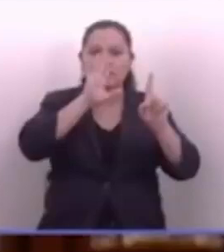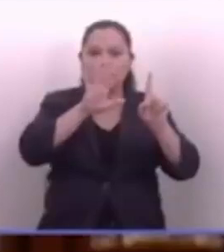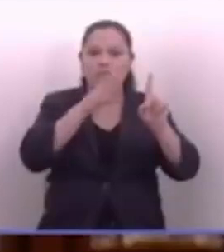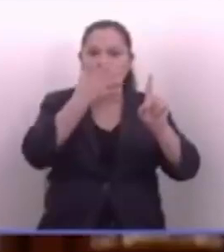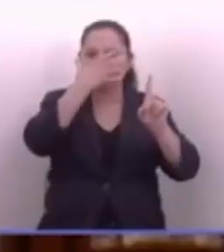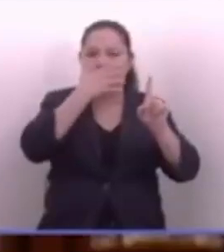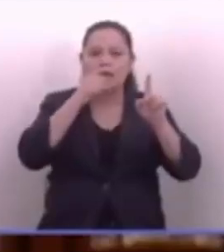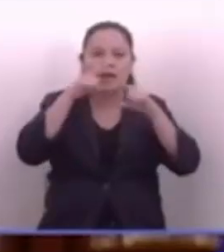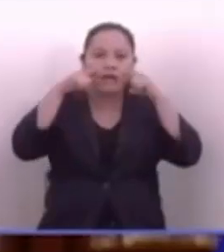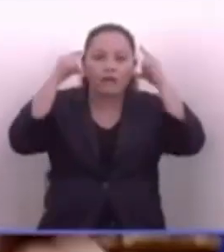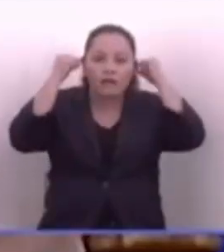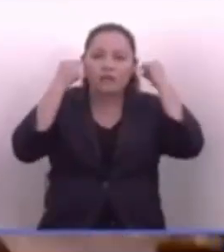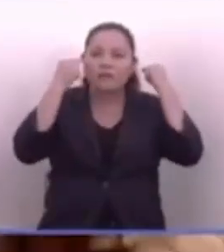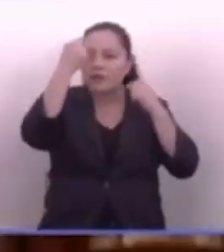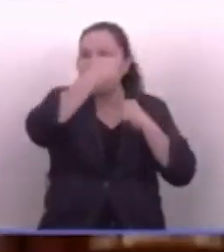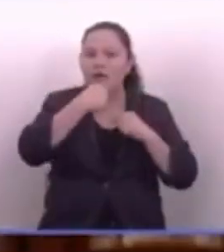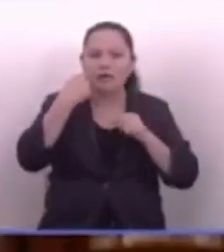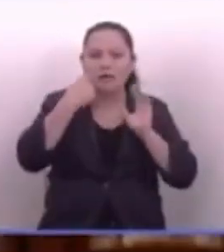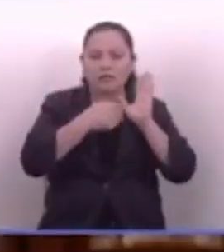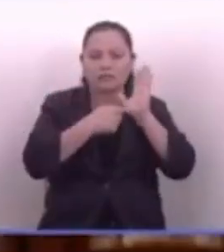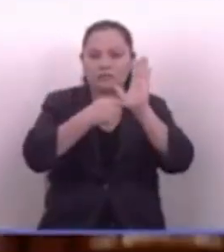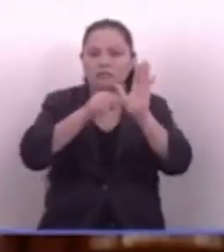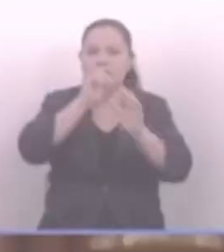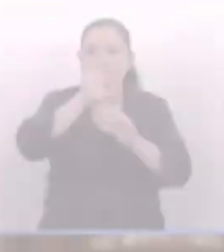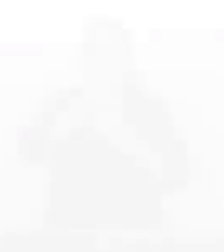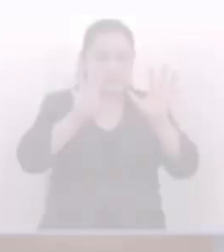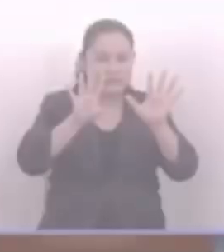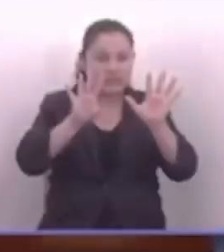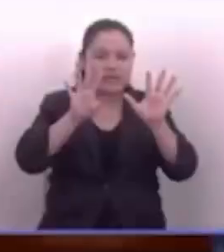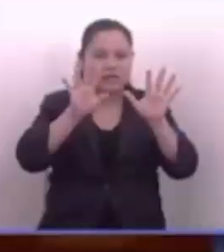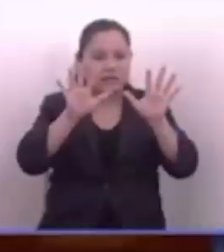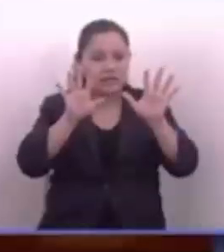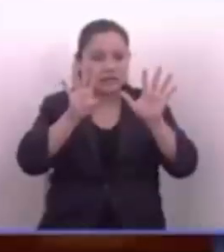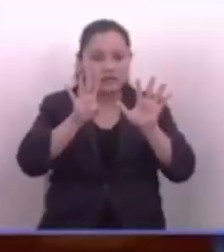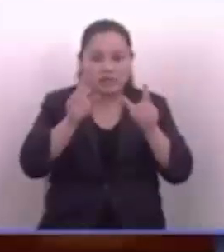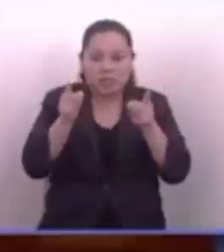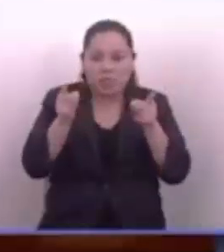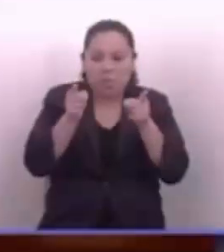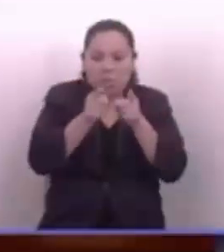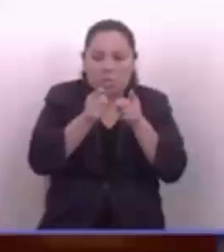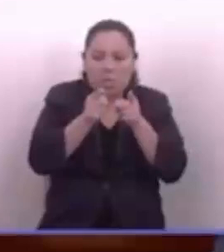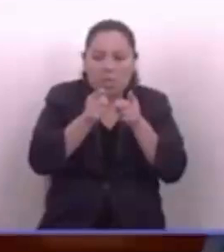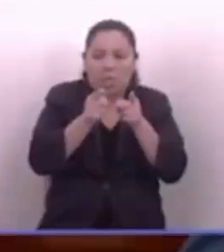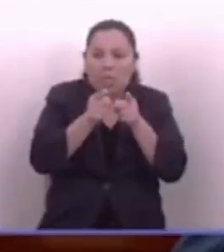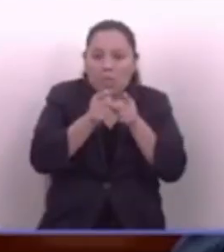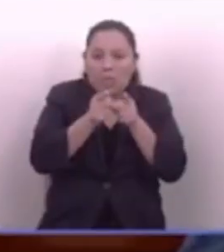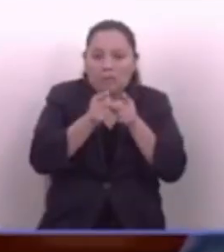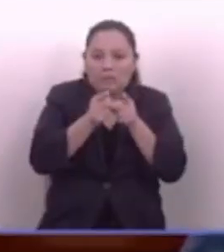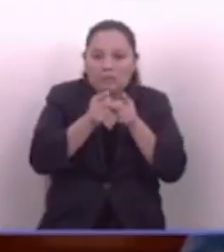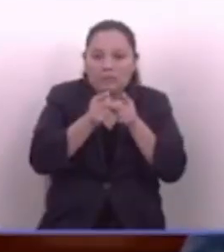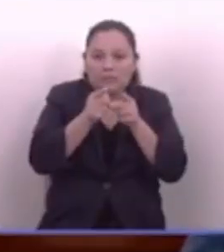en la cara. Por eso es que lo estoy diciendo en este pleno de la Asamblea Legislativa. Chiquitinada. Es chiquitinada.